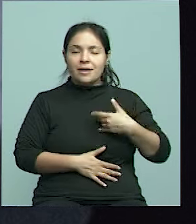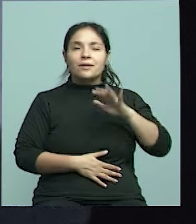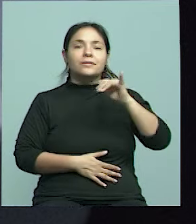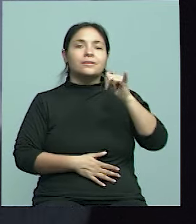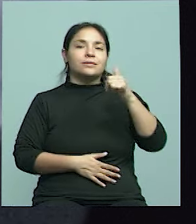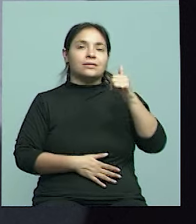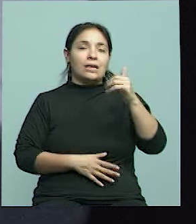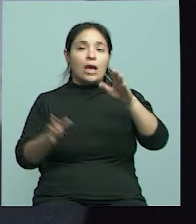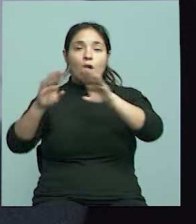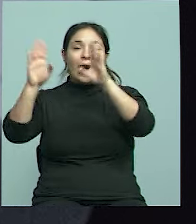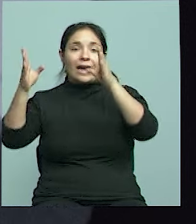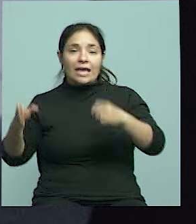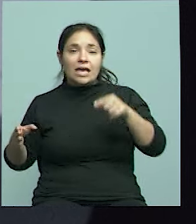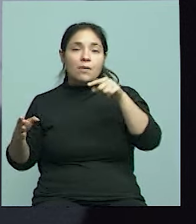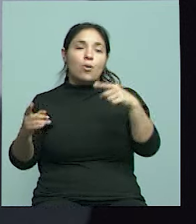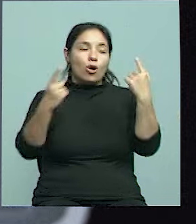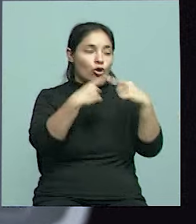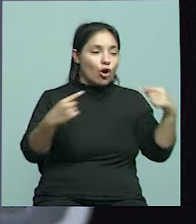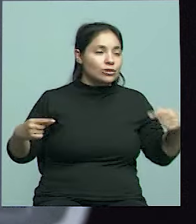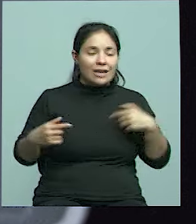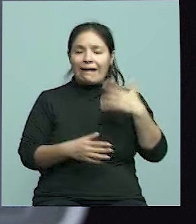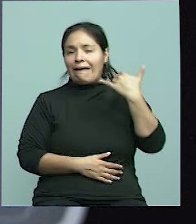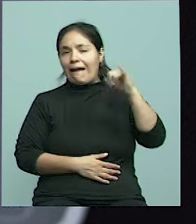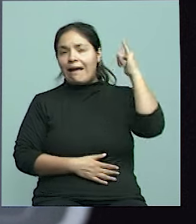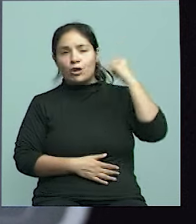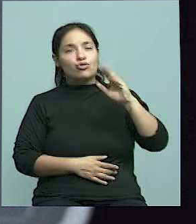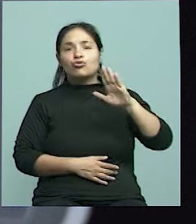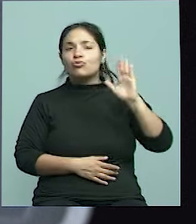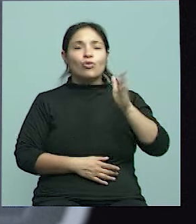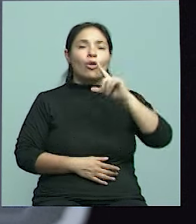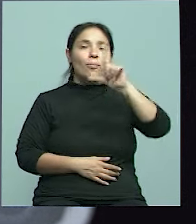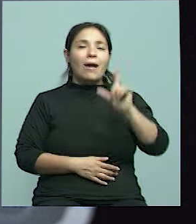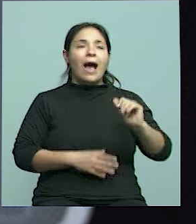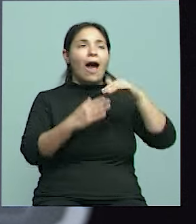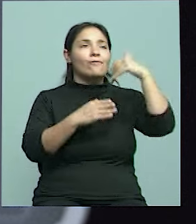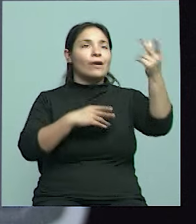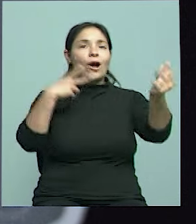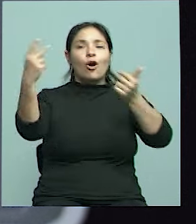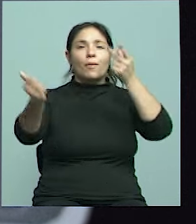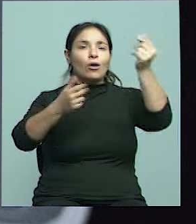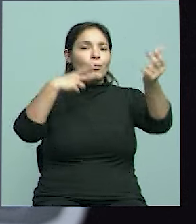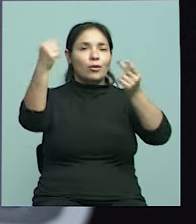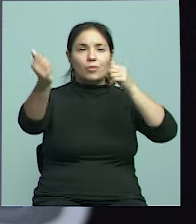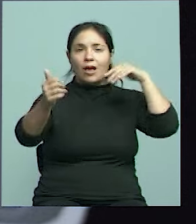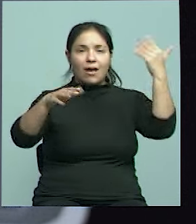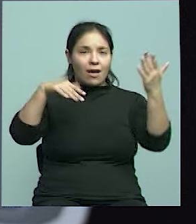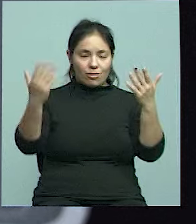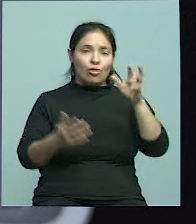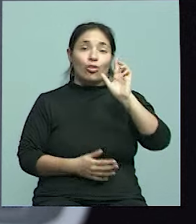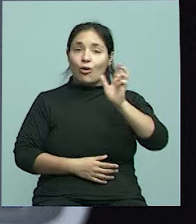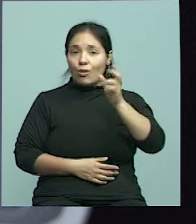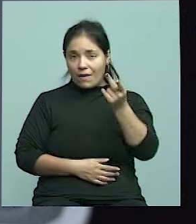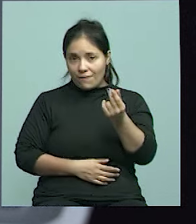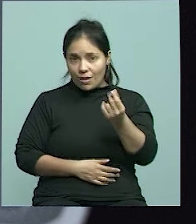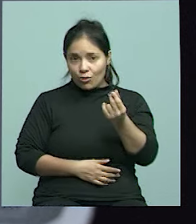equipamiento y los insumos son muy caros, son todos importados, así que se compran a valor dólar.